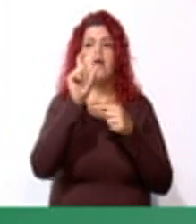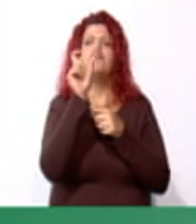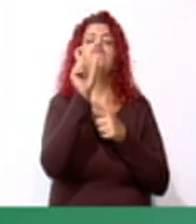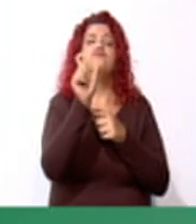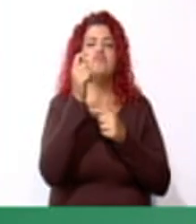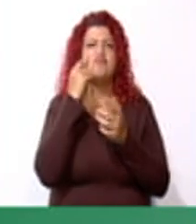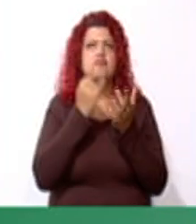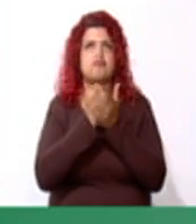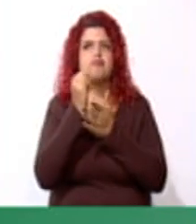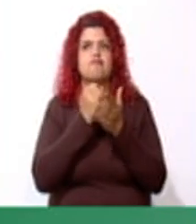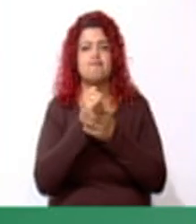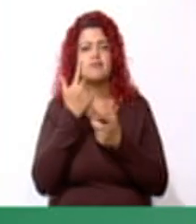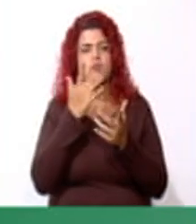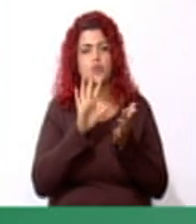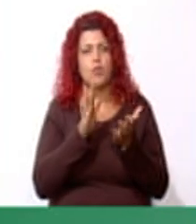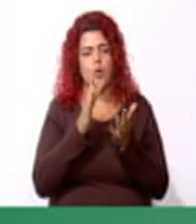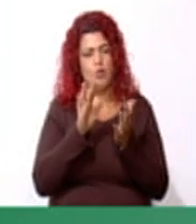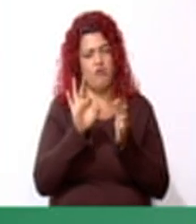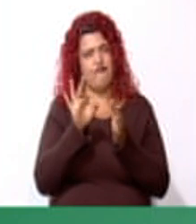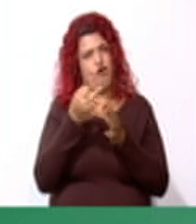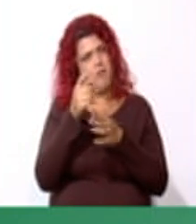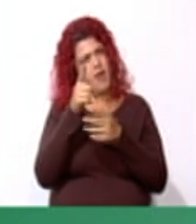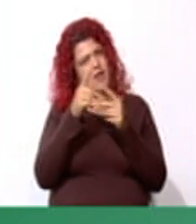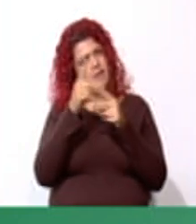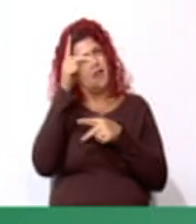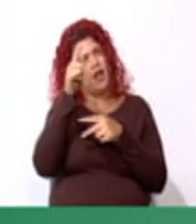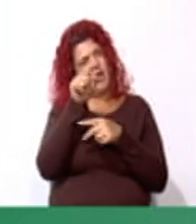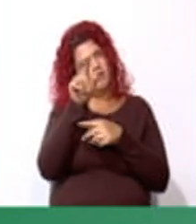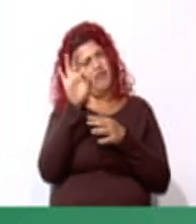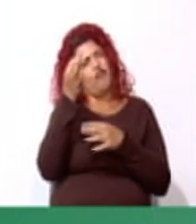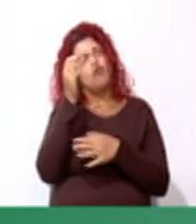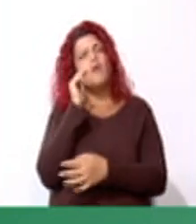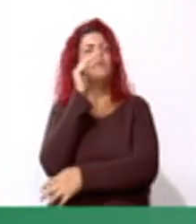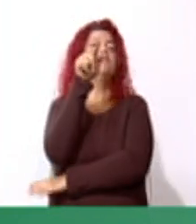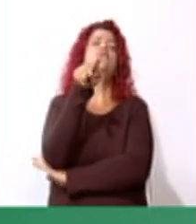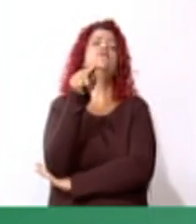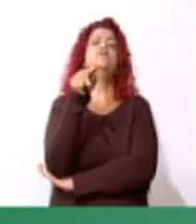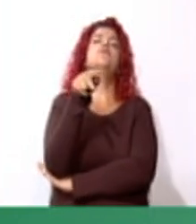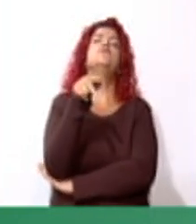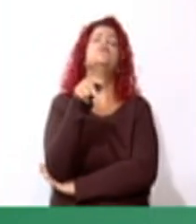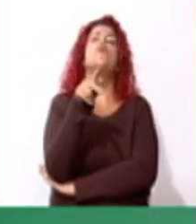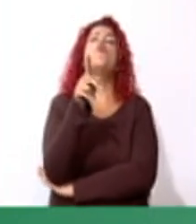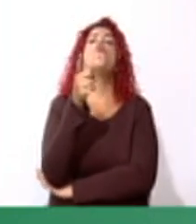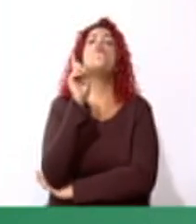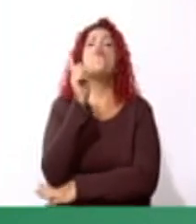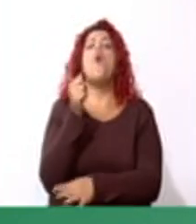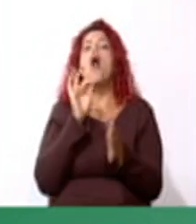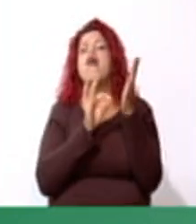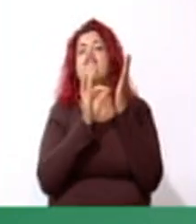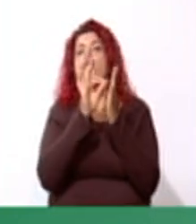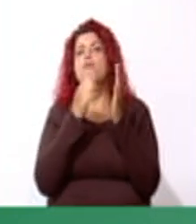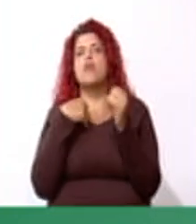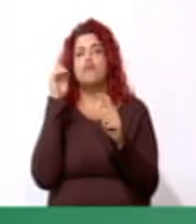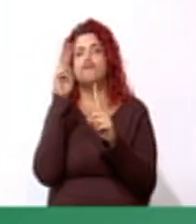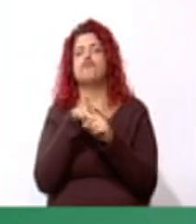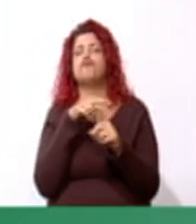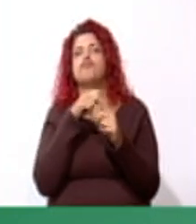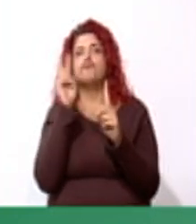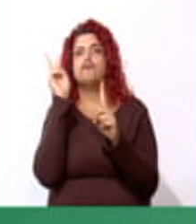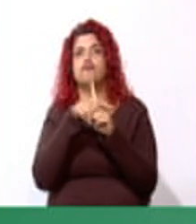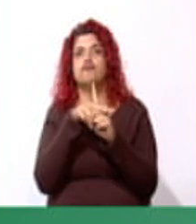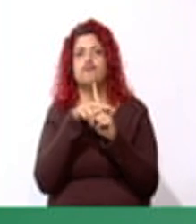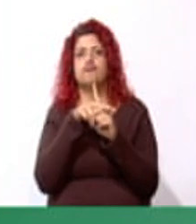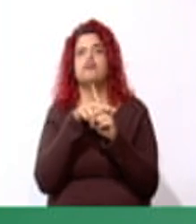averiguar. ¿Y qué forma tiene esa ventana? ¿Cuál fórmula debemos aplicar? Muy bien.